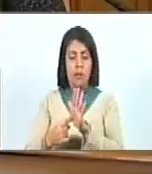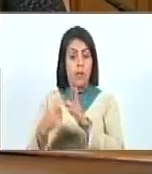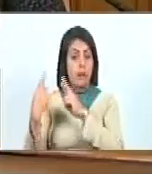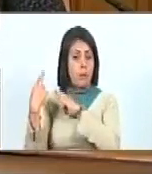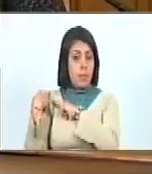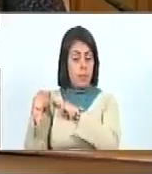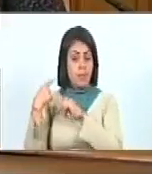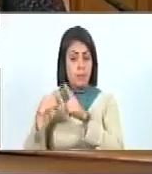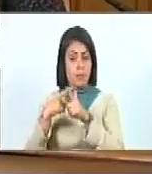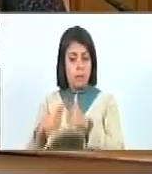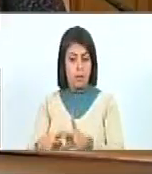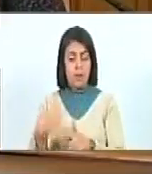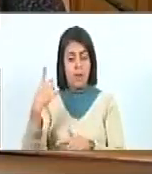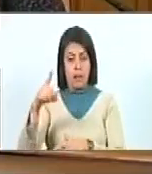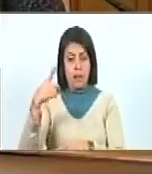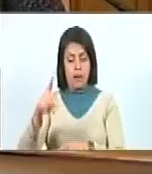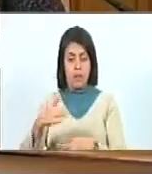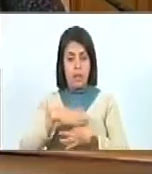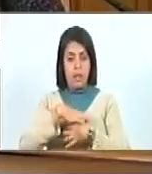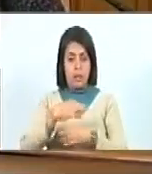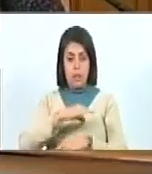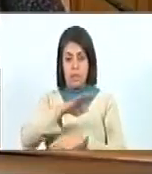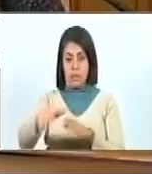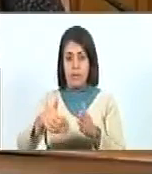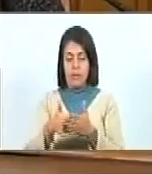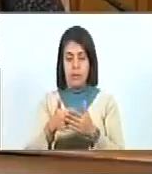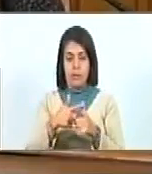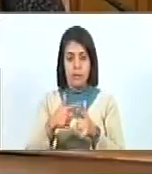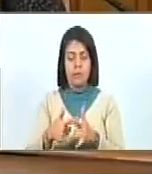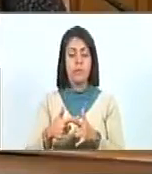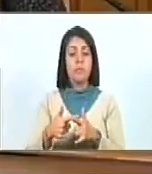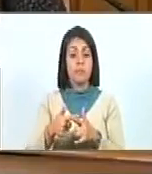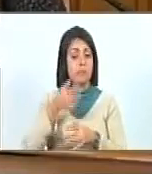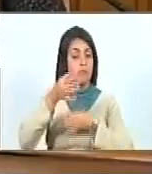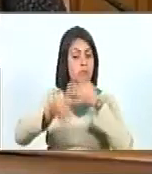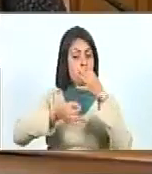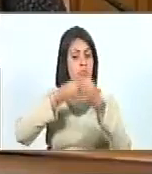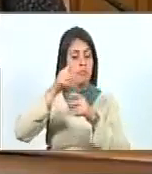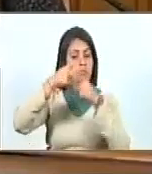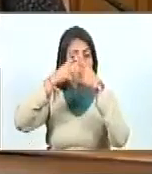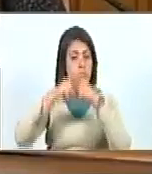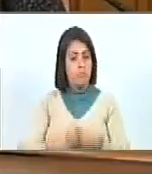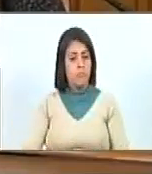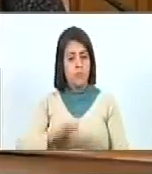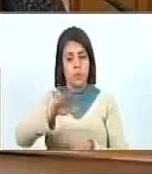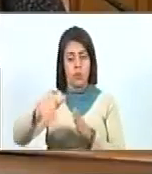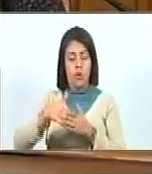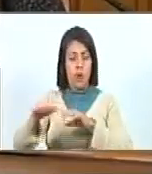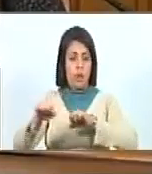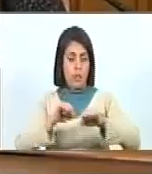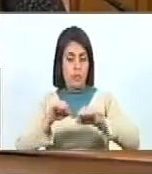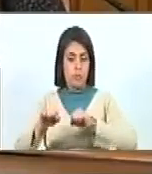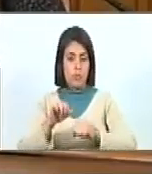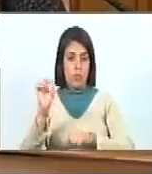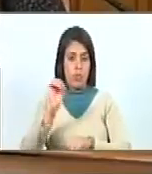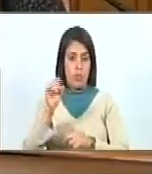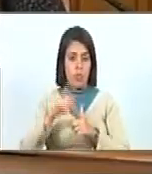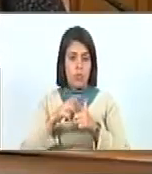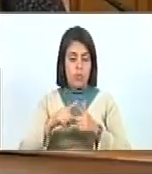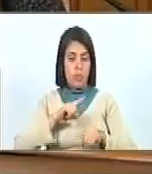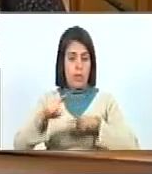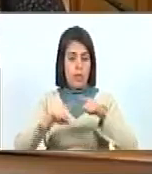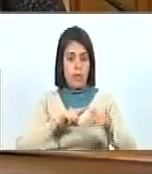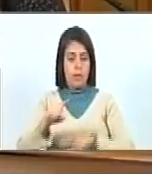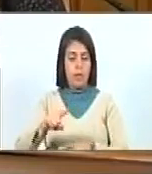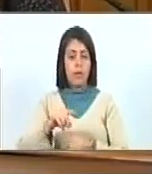representan o expresen derechos o intereses colectivos, rindan cuentas periódicamente de sus actuaciones o gestiones